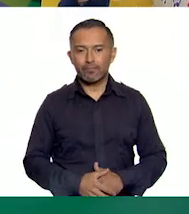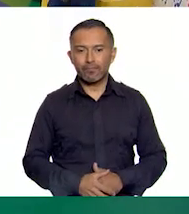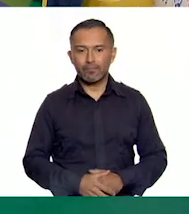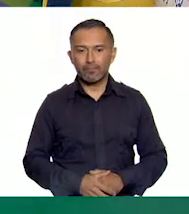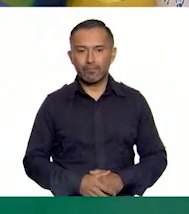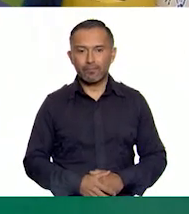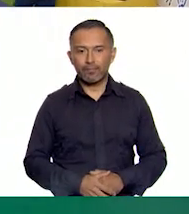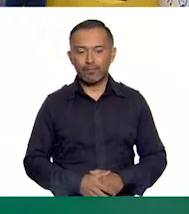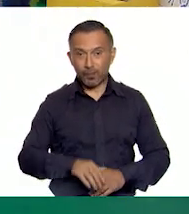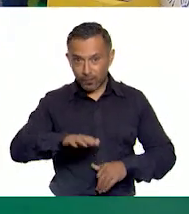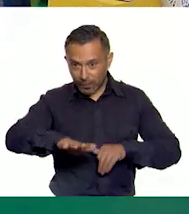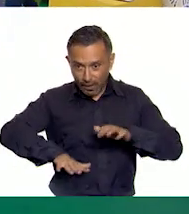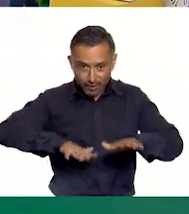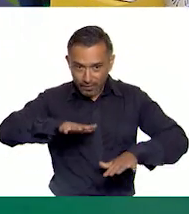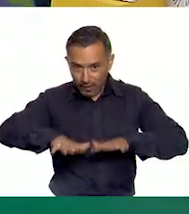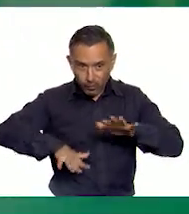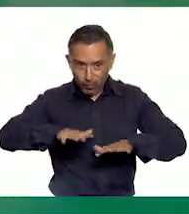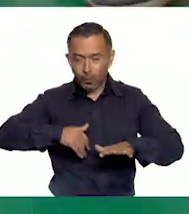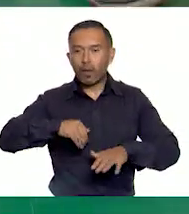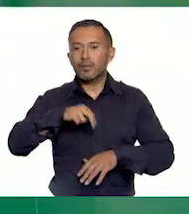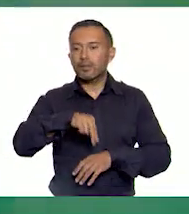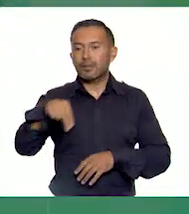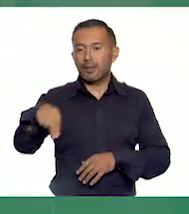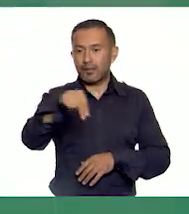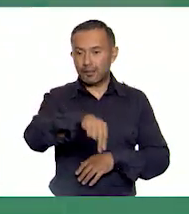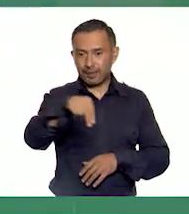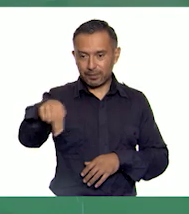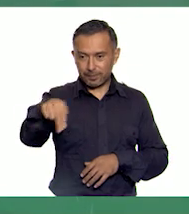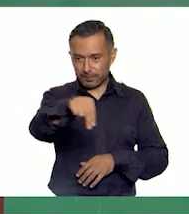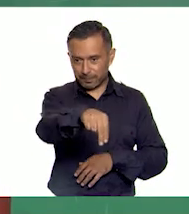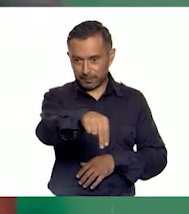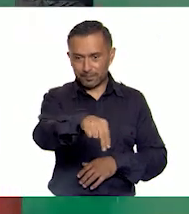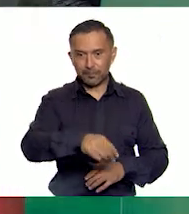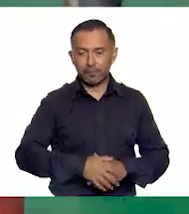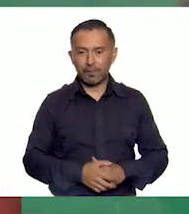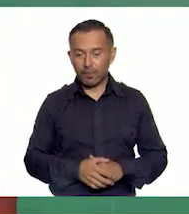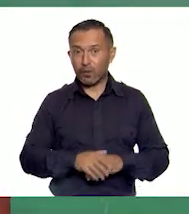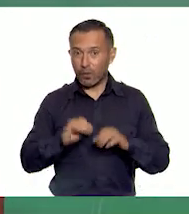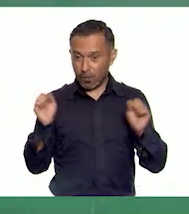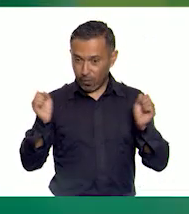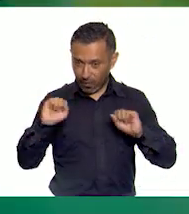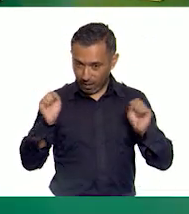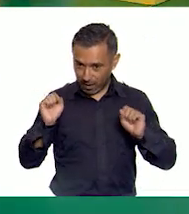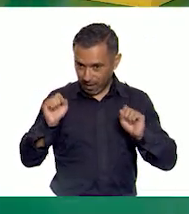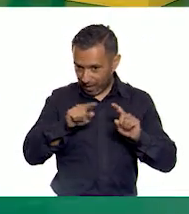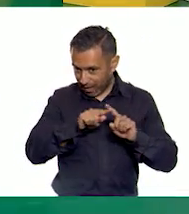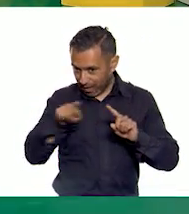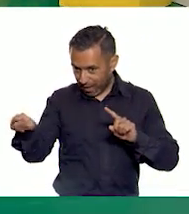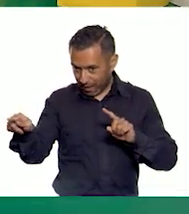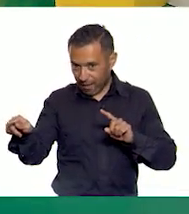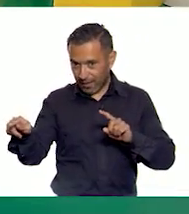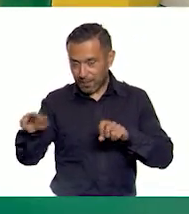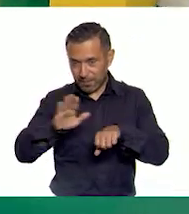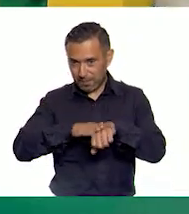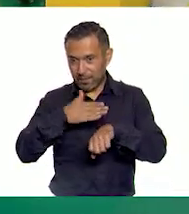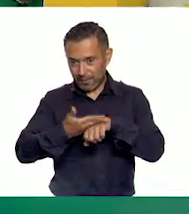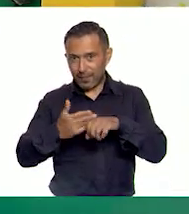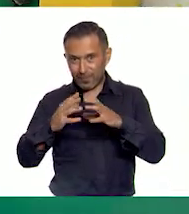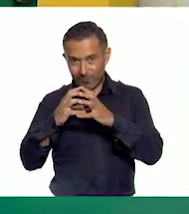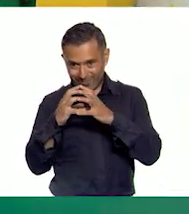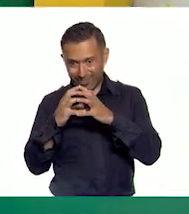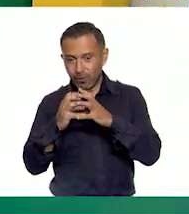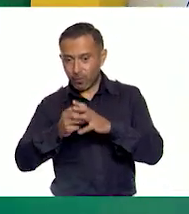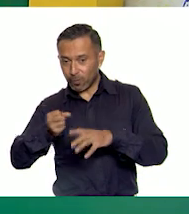Desplazamiento, gateando, saltando en zigzag, corremos hasta el espacio de las pelotas de tela, y